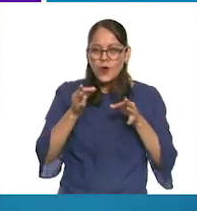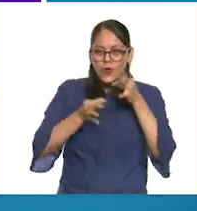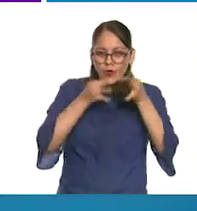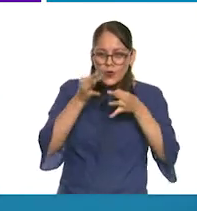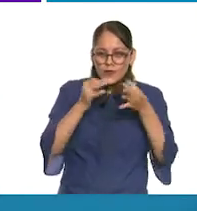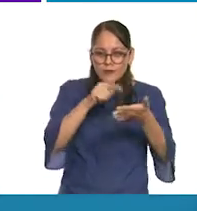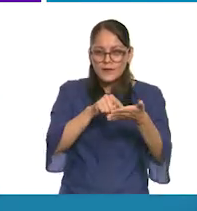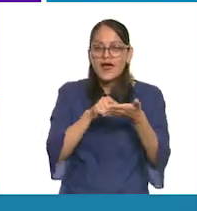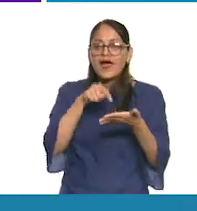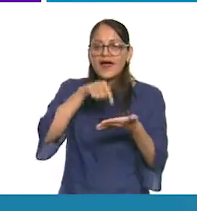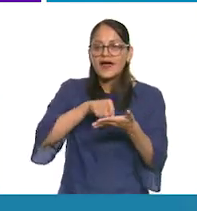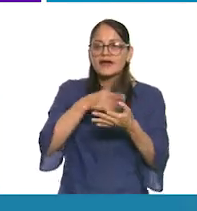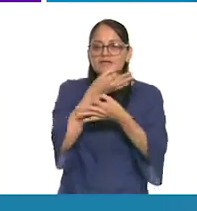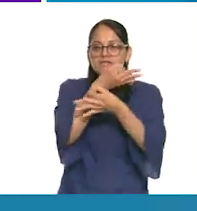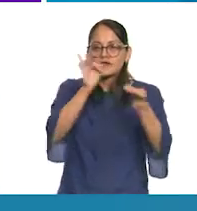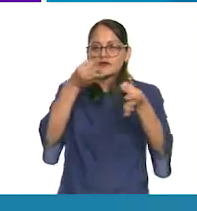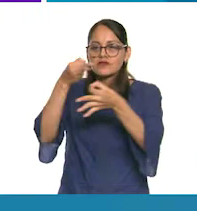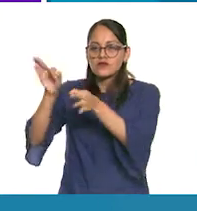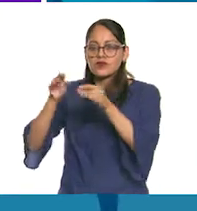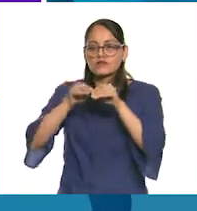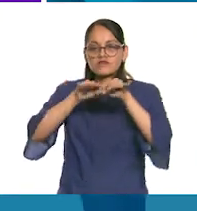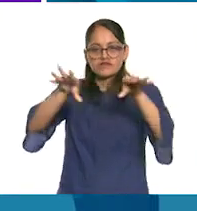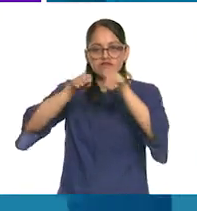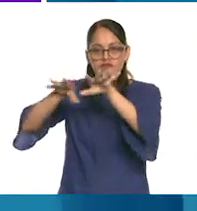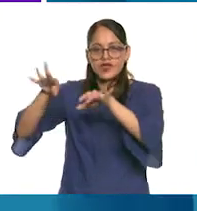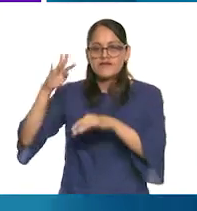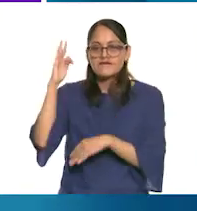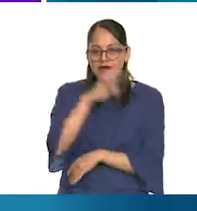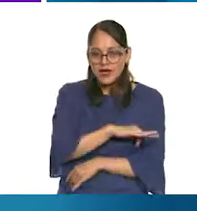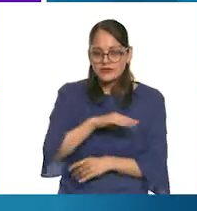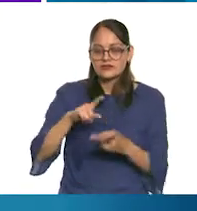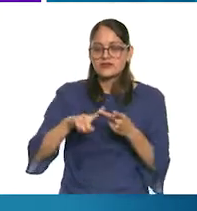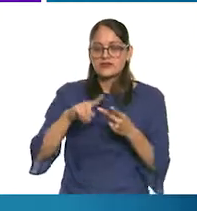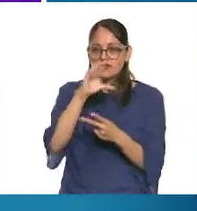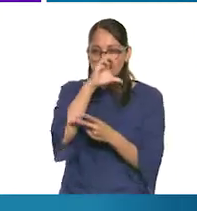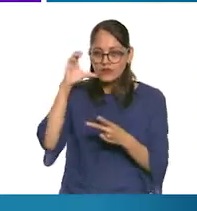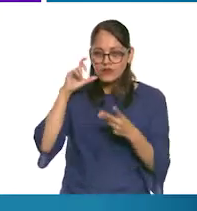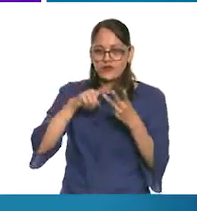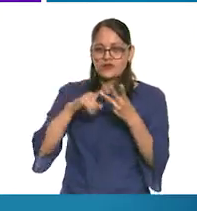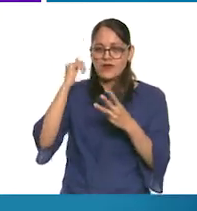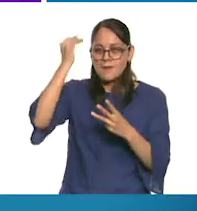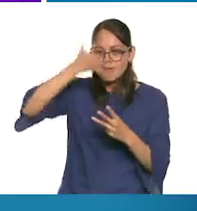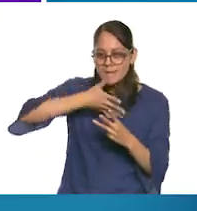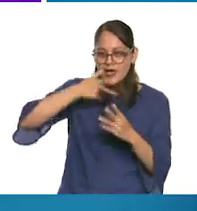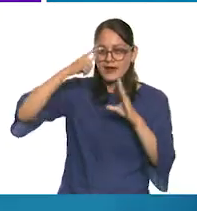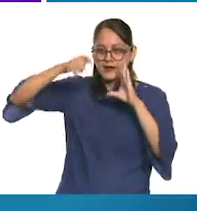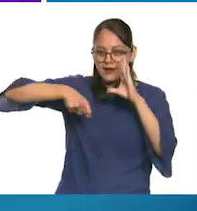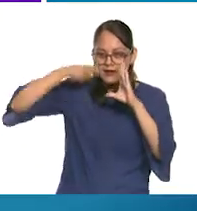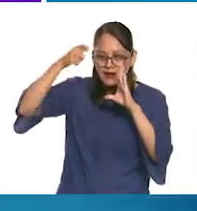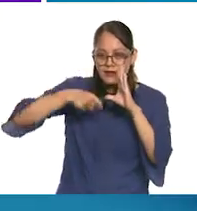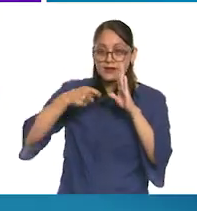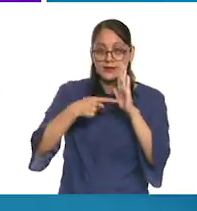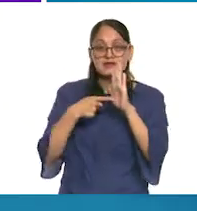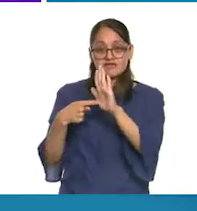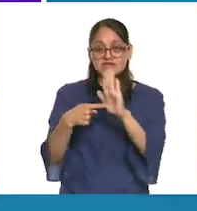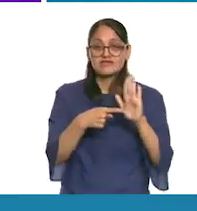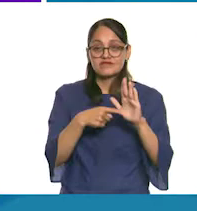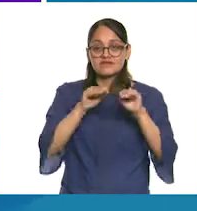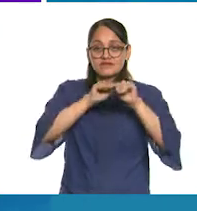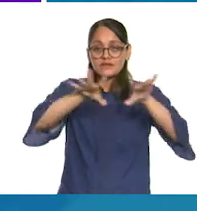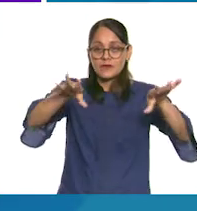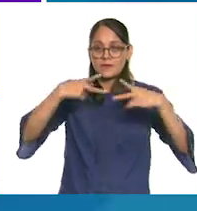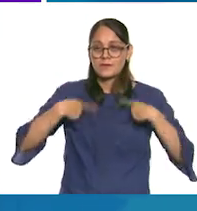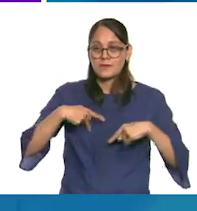ejemplo, suelen publicar contenidos falsos, imágenes, textos o videos que muchas veces se utilizan para